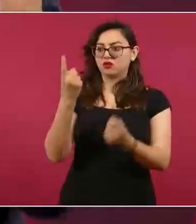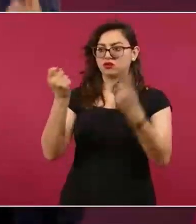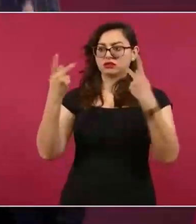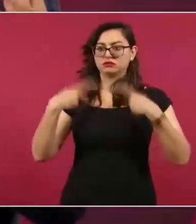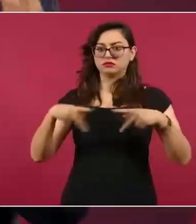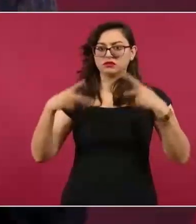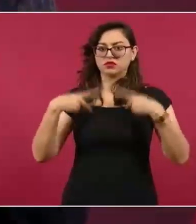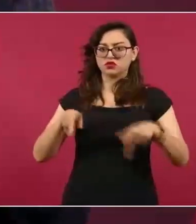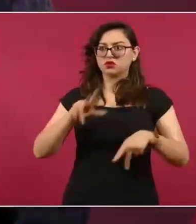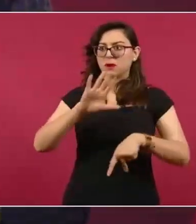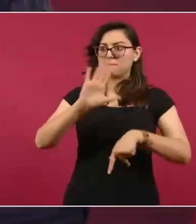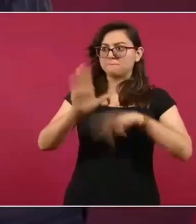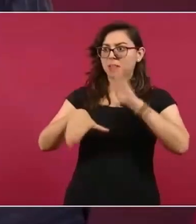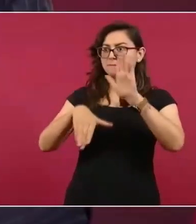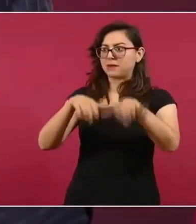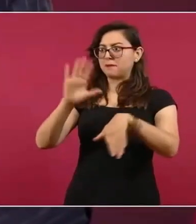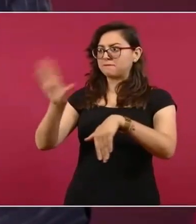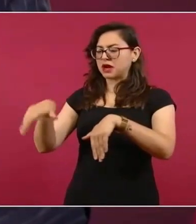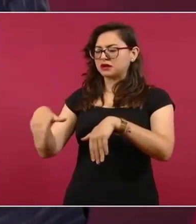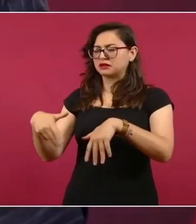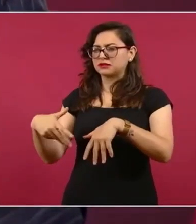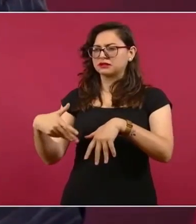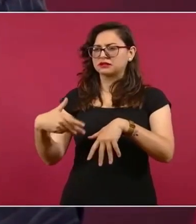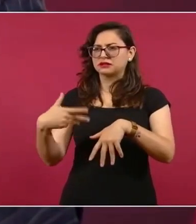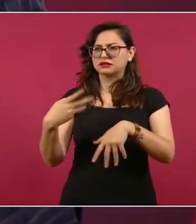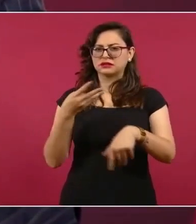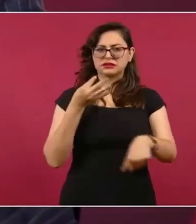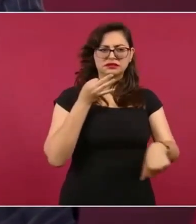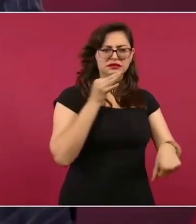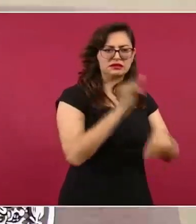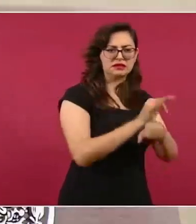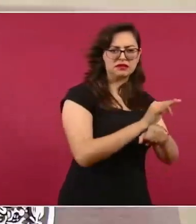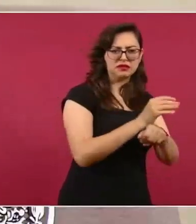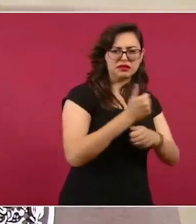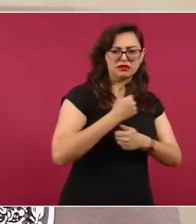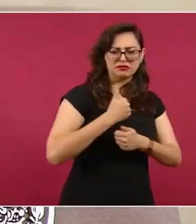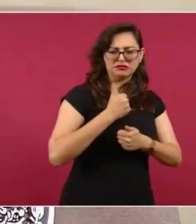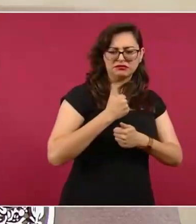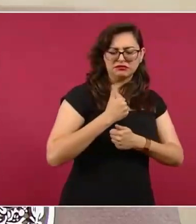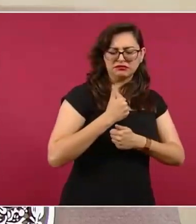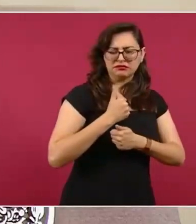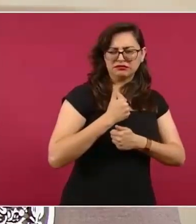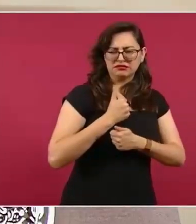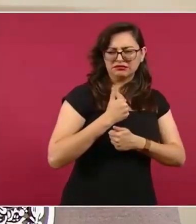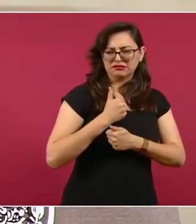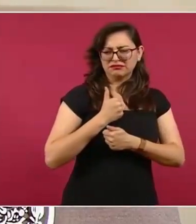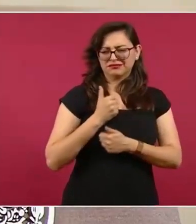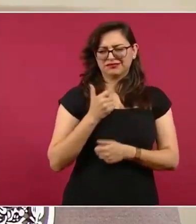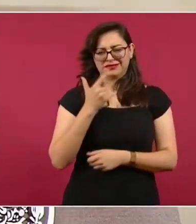Hay en todo esto muchos intereses